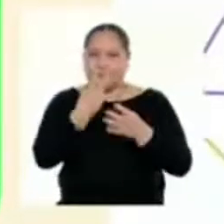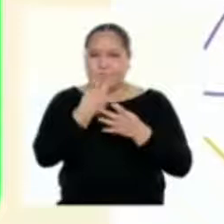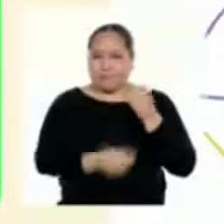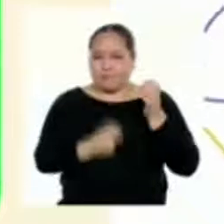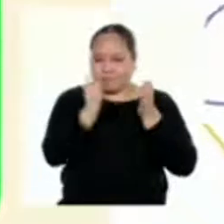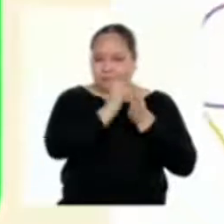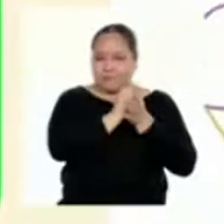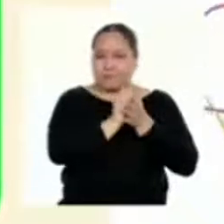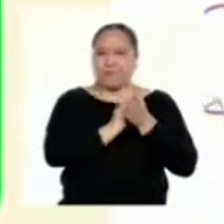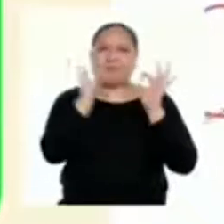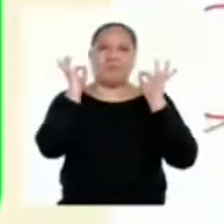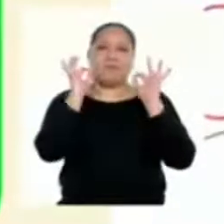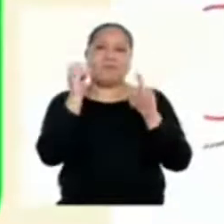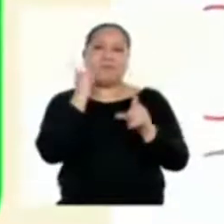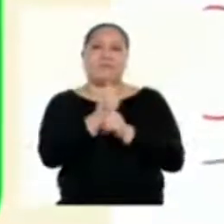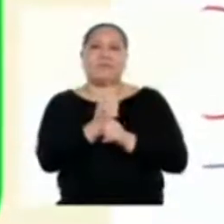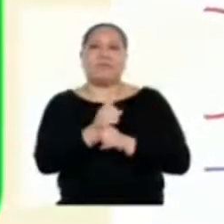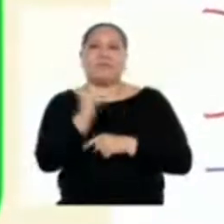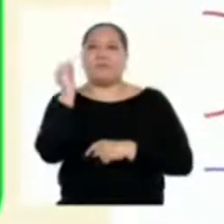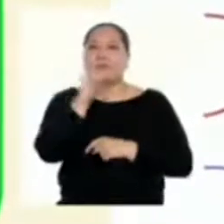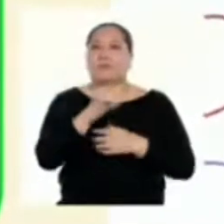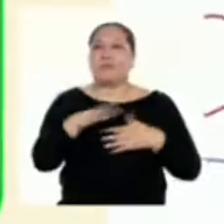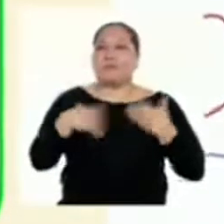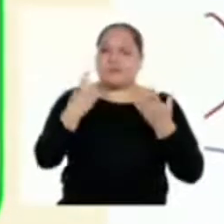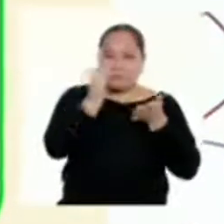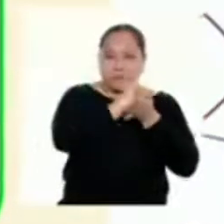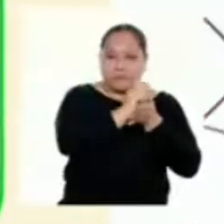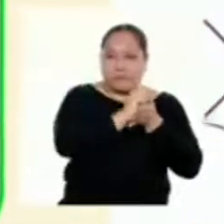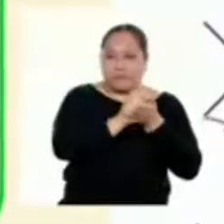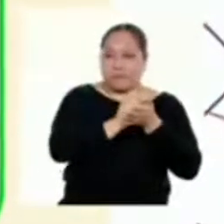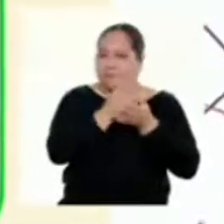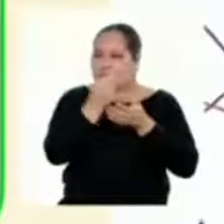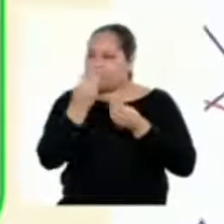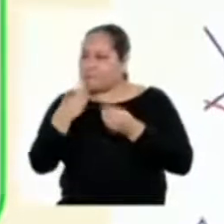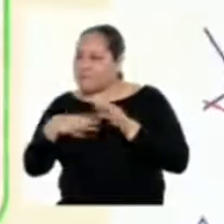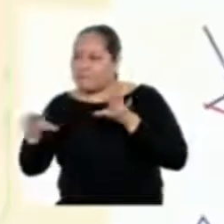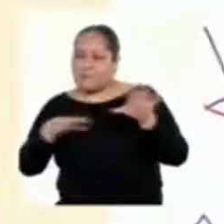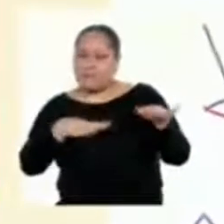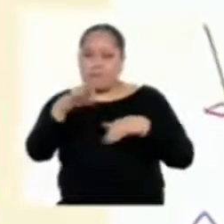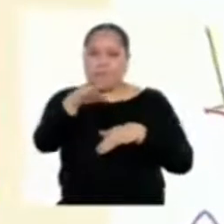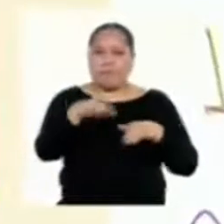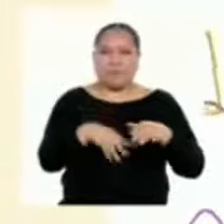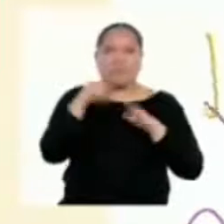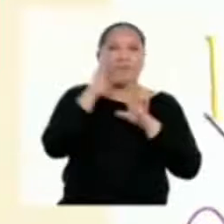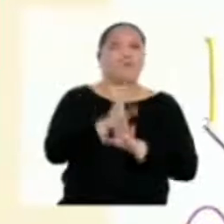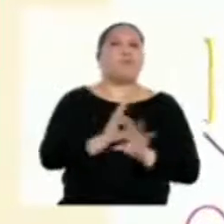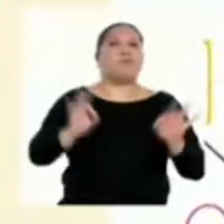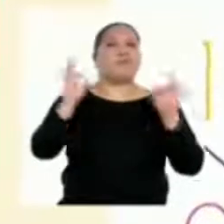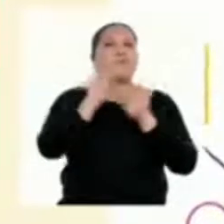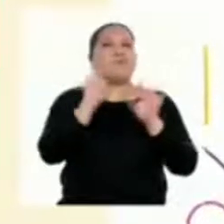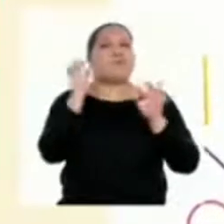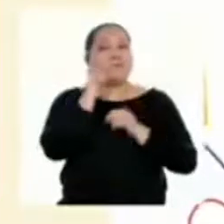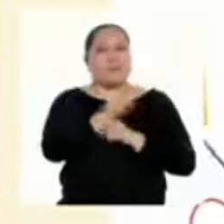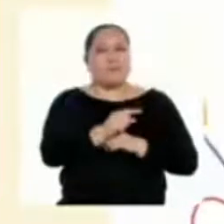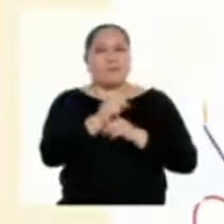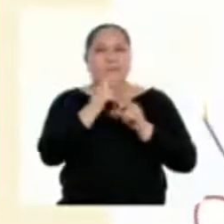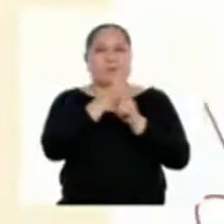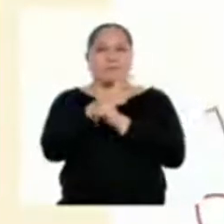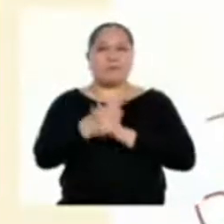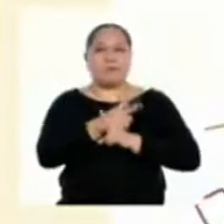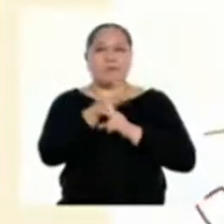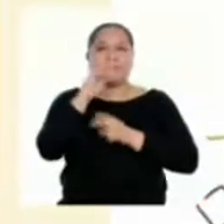la adecuada. Con esto vas a poder abordar desde muchos campos y ciencias la importancia de la preservación de la